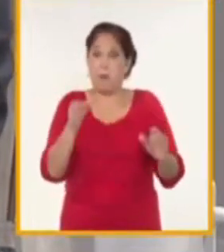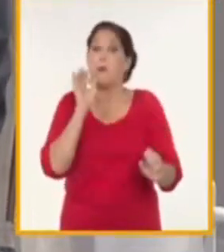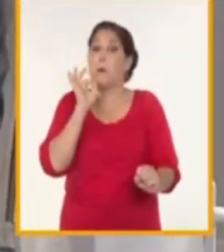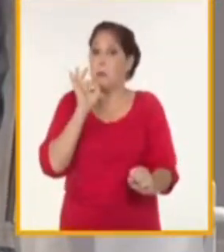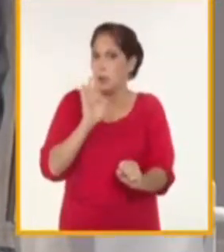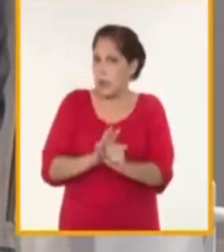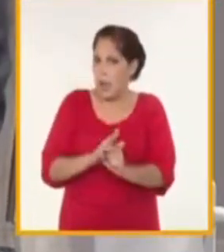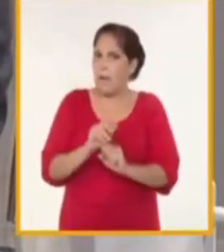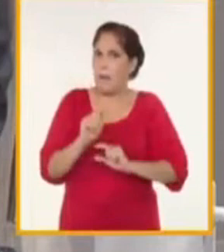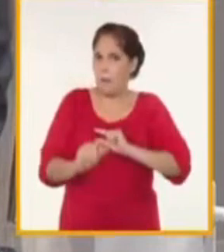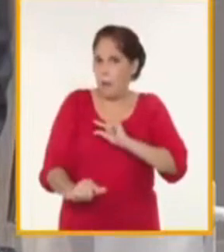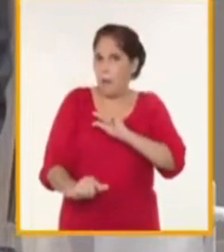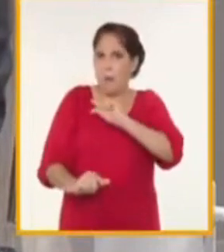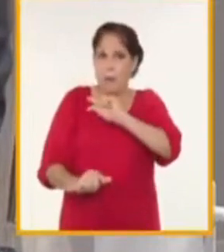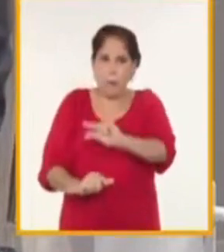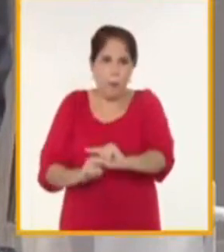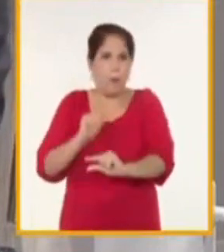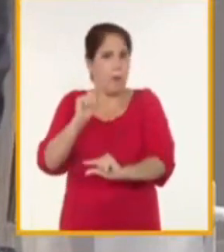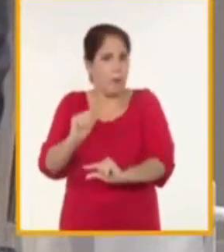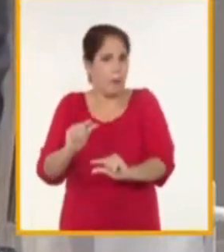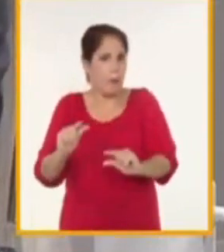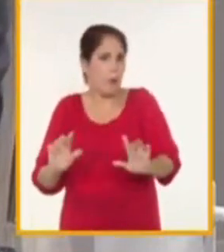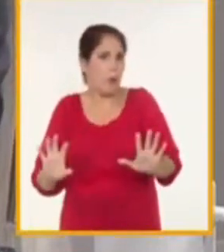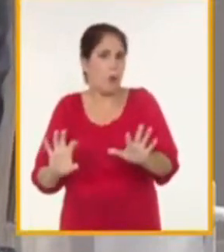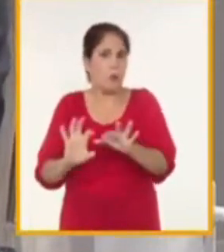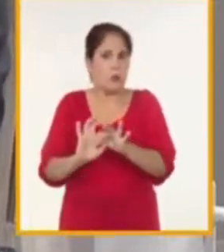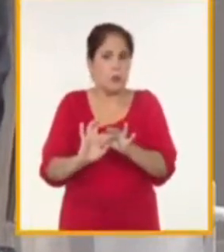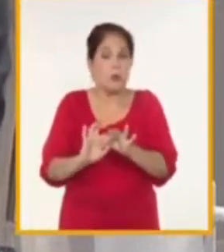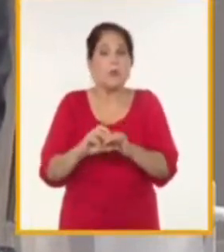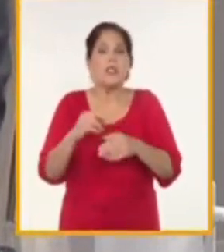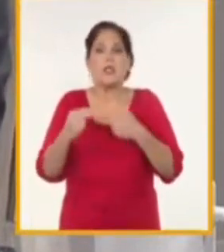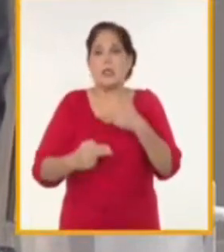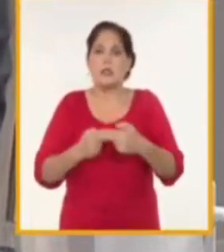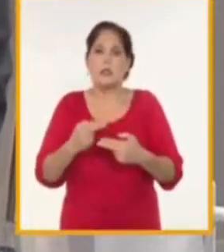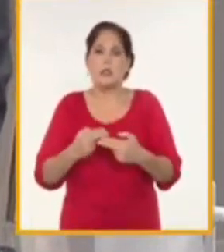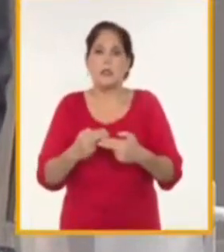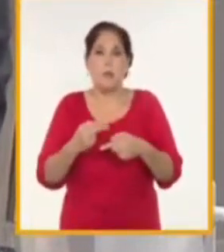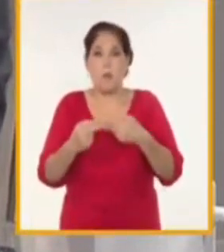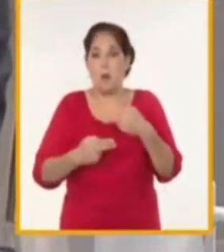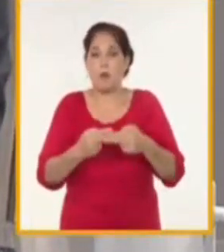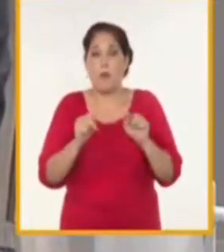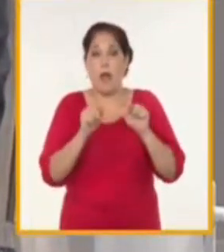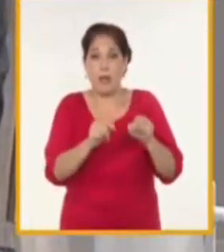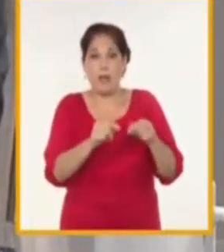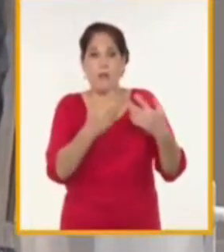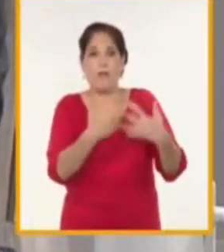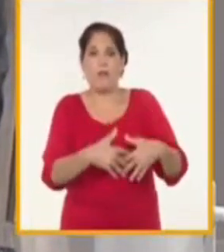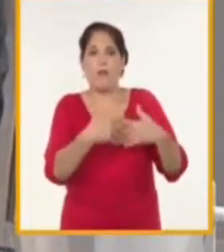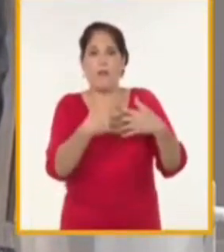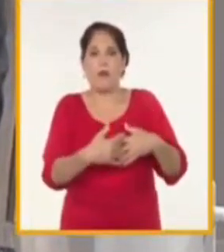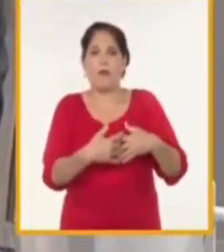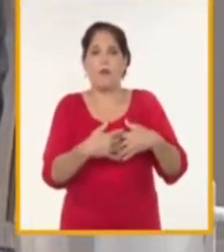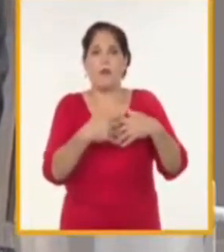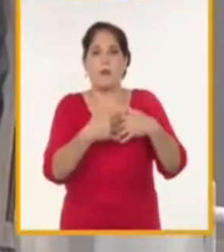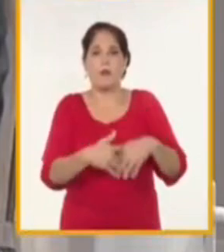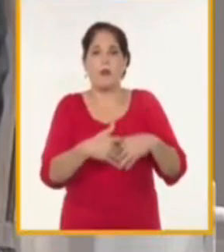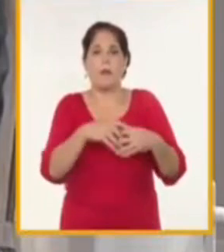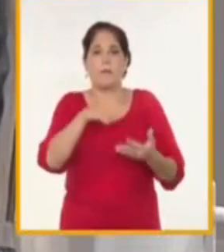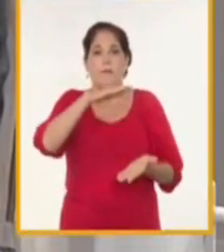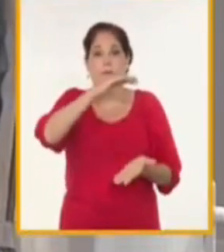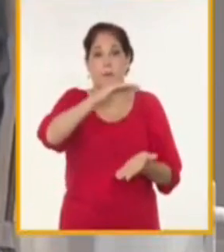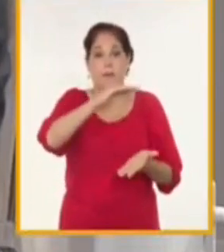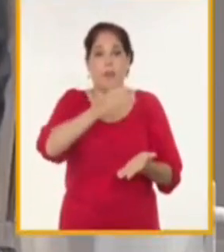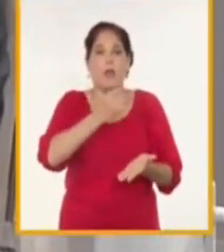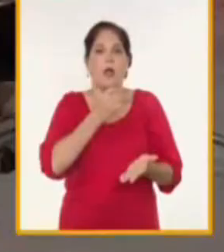a finales del 21 la construcción de lo que va a ser la planta para la producción de envases de vidrio